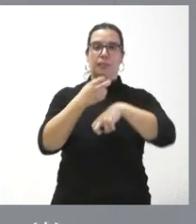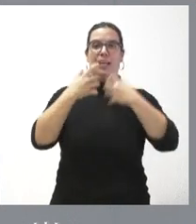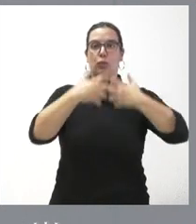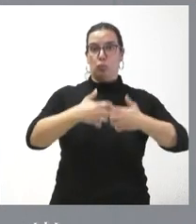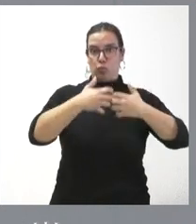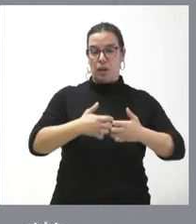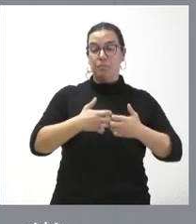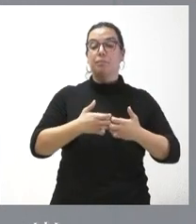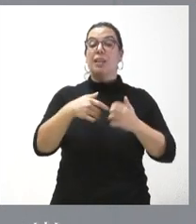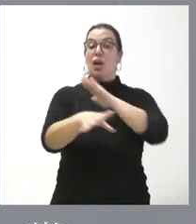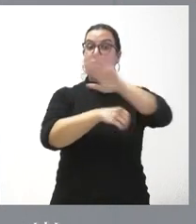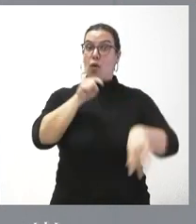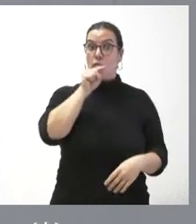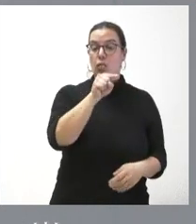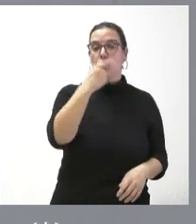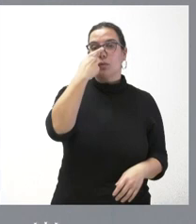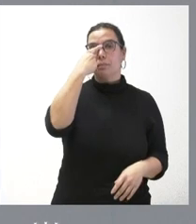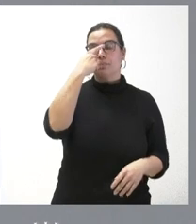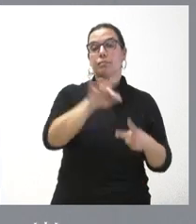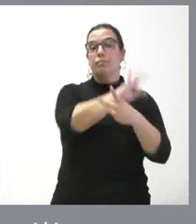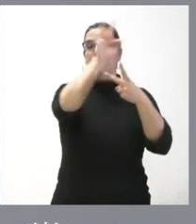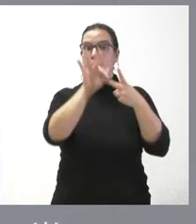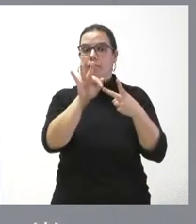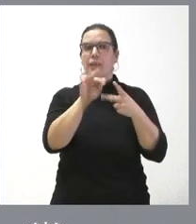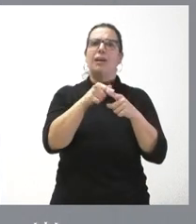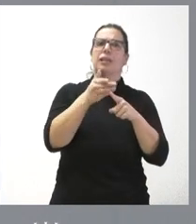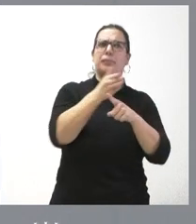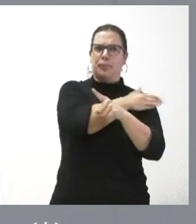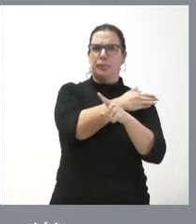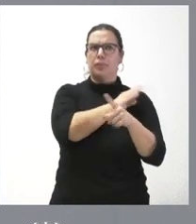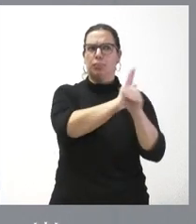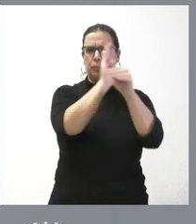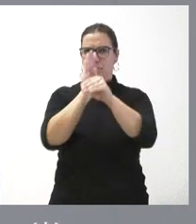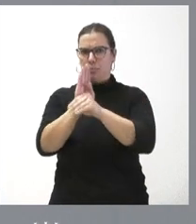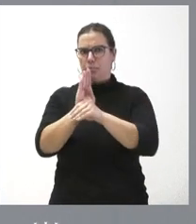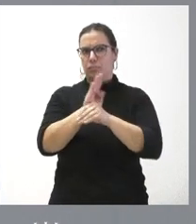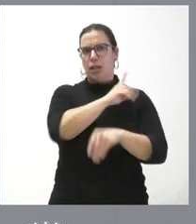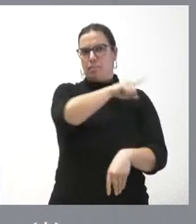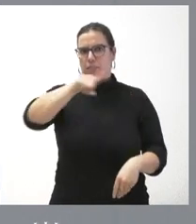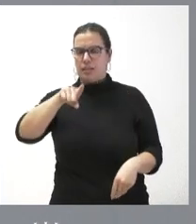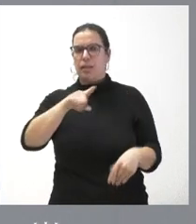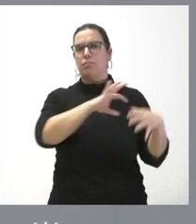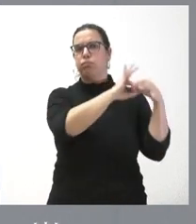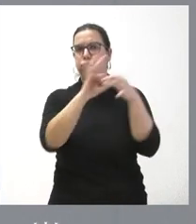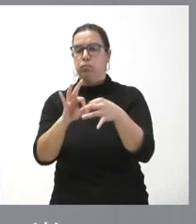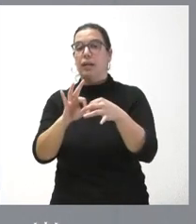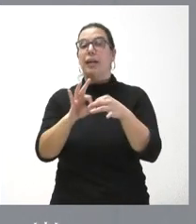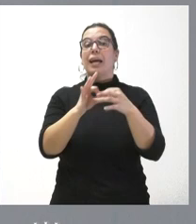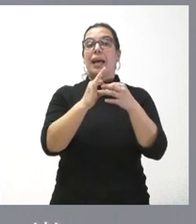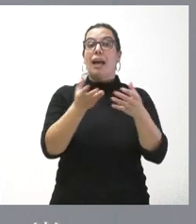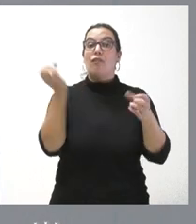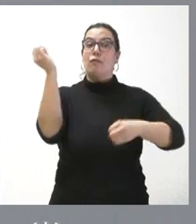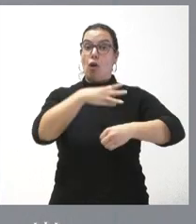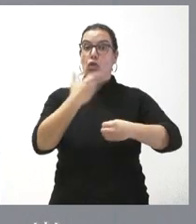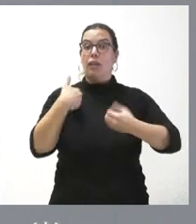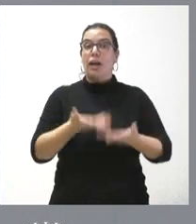de reindustrialización se une a las cantidades que veníamos aportando ya en los últimos meses, lo que supone haber dotado ya este fondo con un